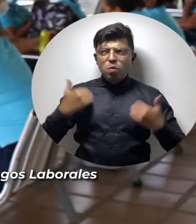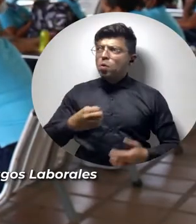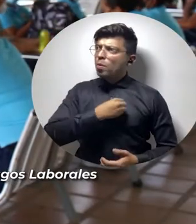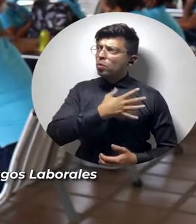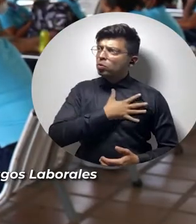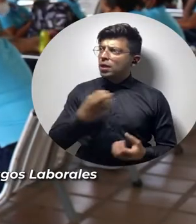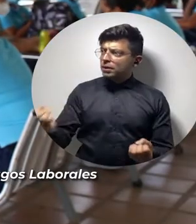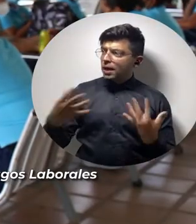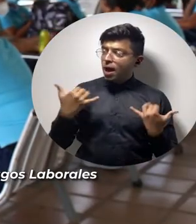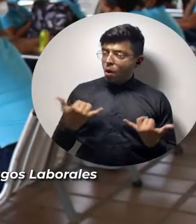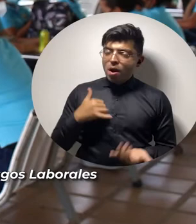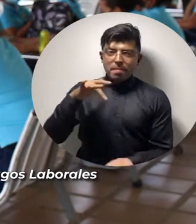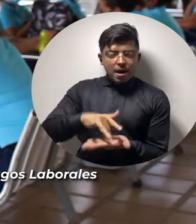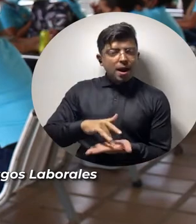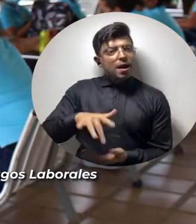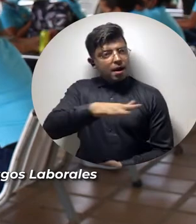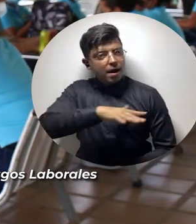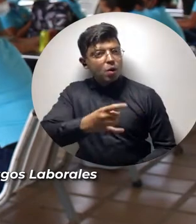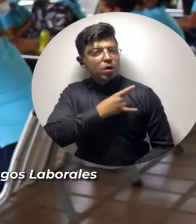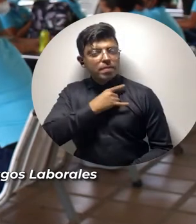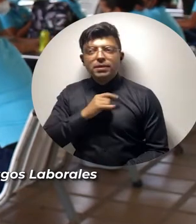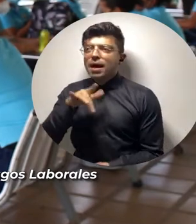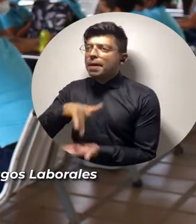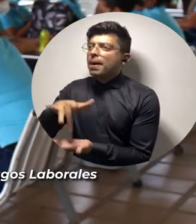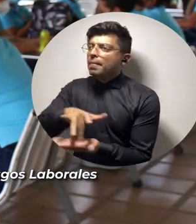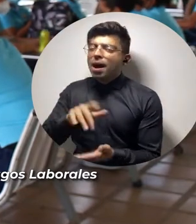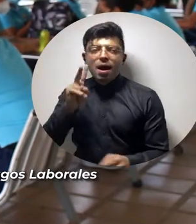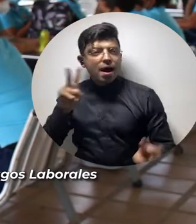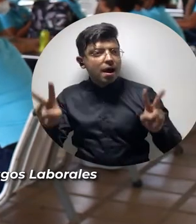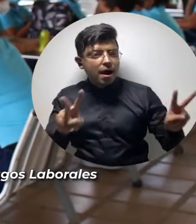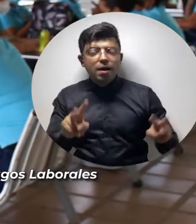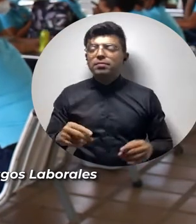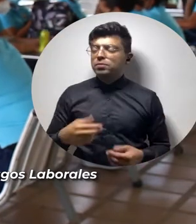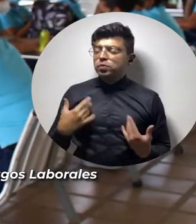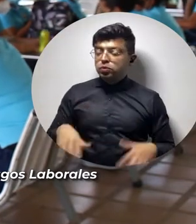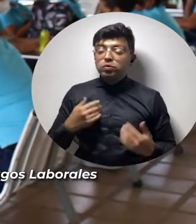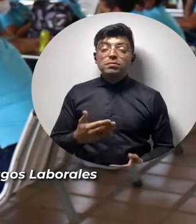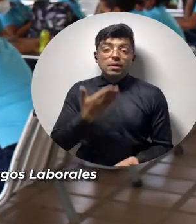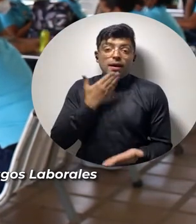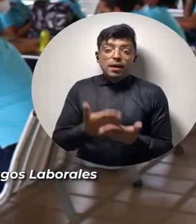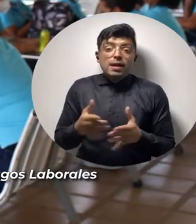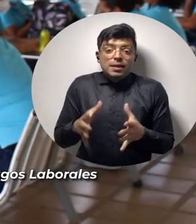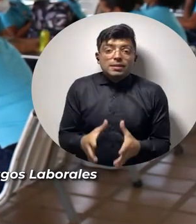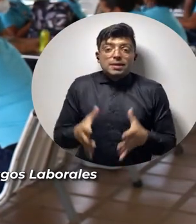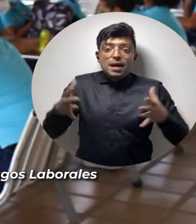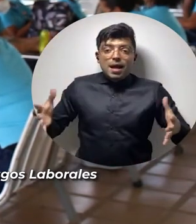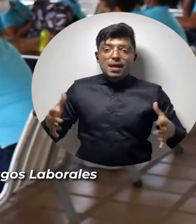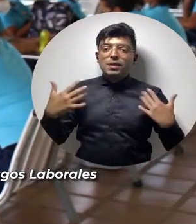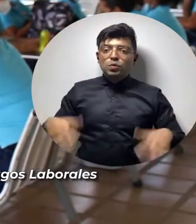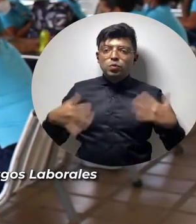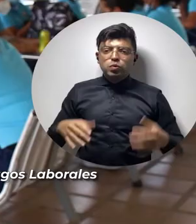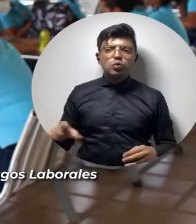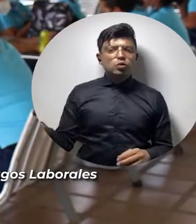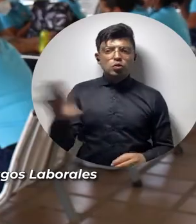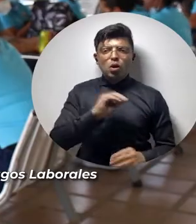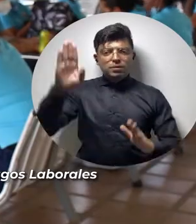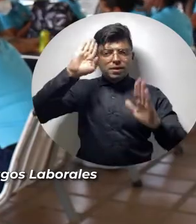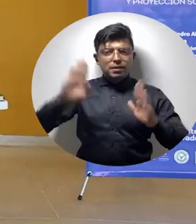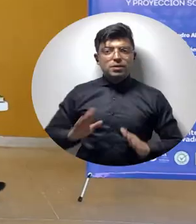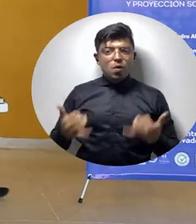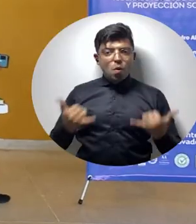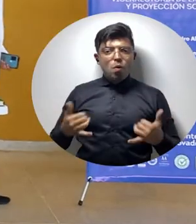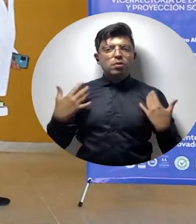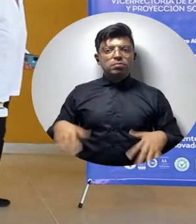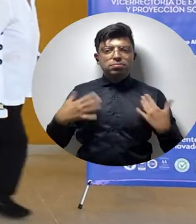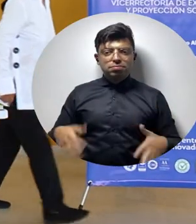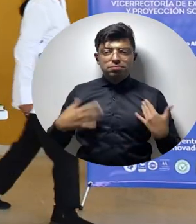ha permitido llegar hoy a las instalaciones de la universidad y les agradecemos enormemente por todas las atenciones prestadas el día de